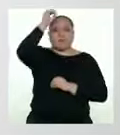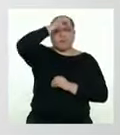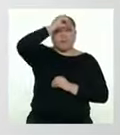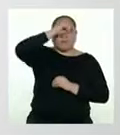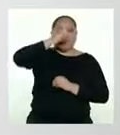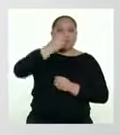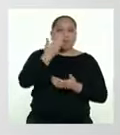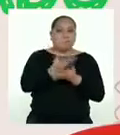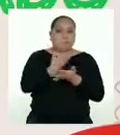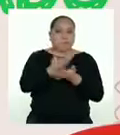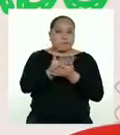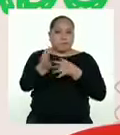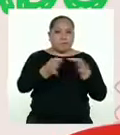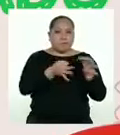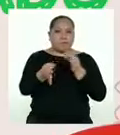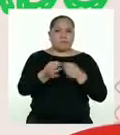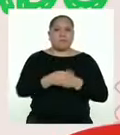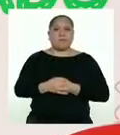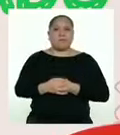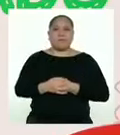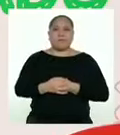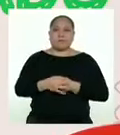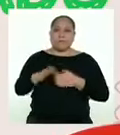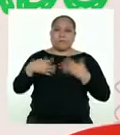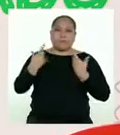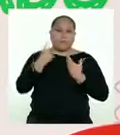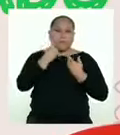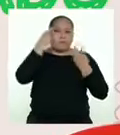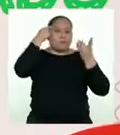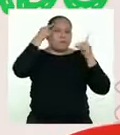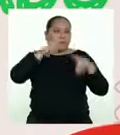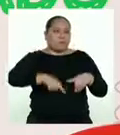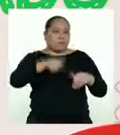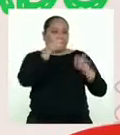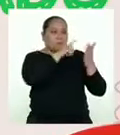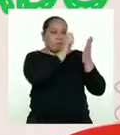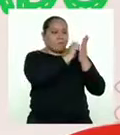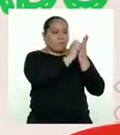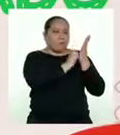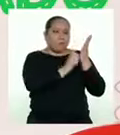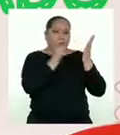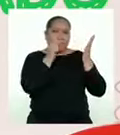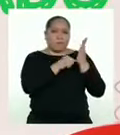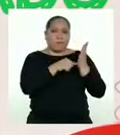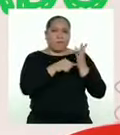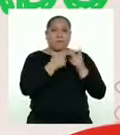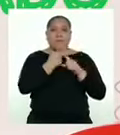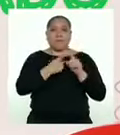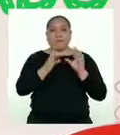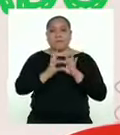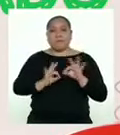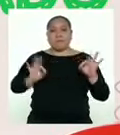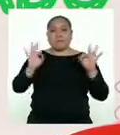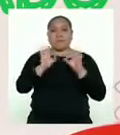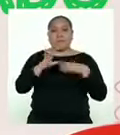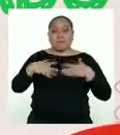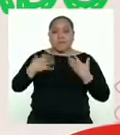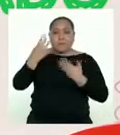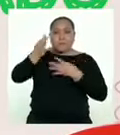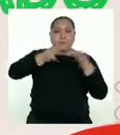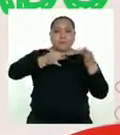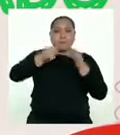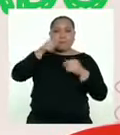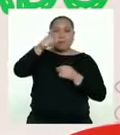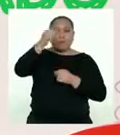fundamentarla. Podemos no estar de acuerdo con lo que dice el texto. Lo importante es que podamos explicar nuestra